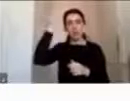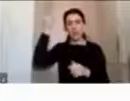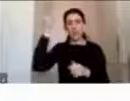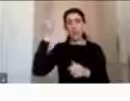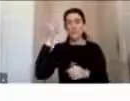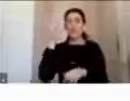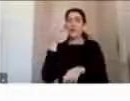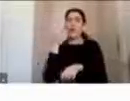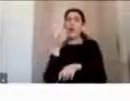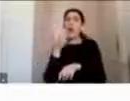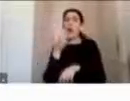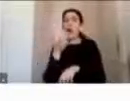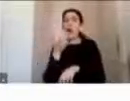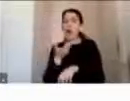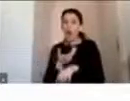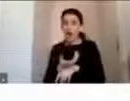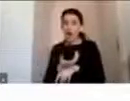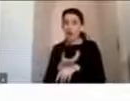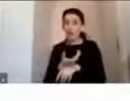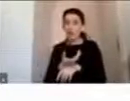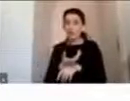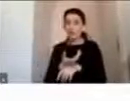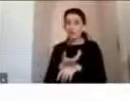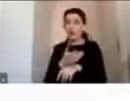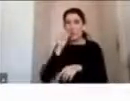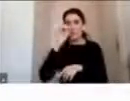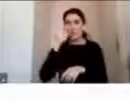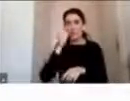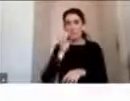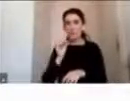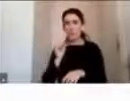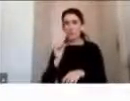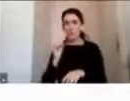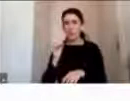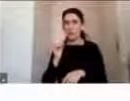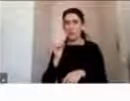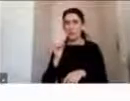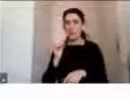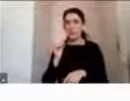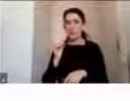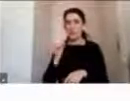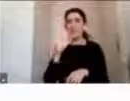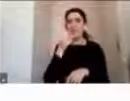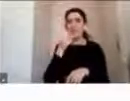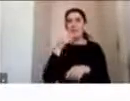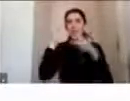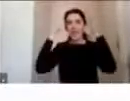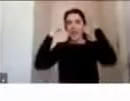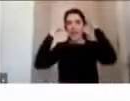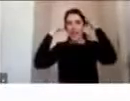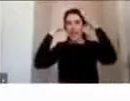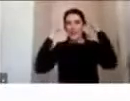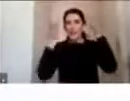Hay una proporción ahí importante de los niños en el peso de la cabeza comparado con el resto del cuerpo.